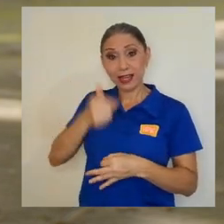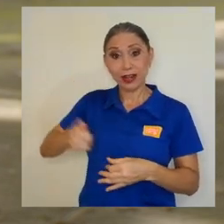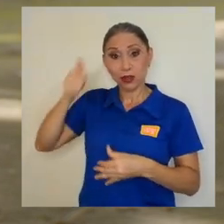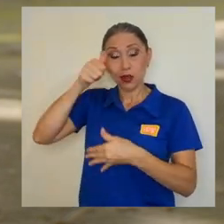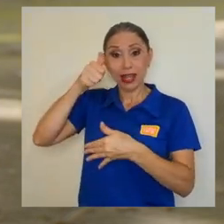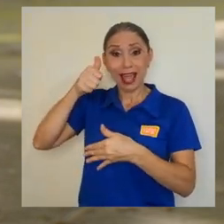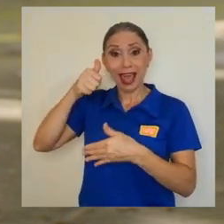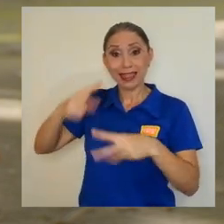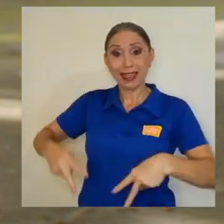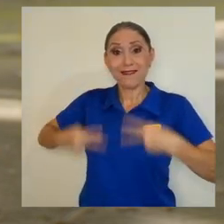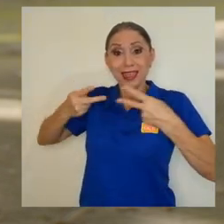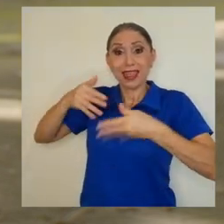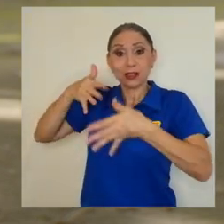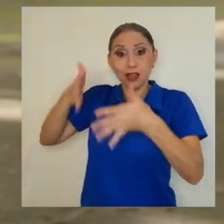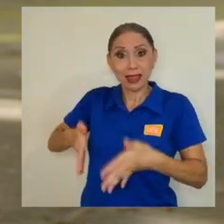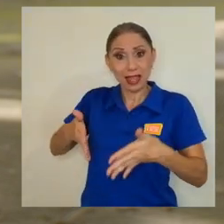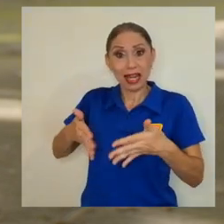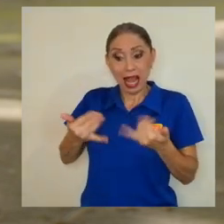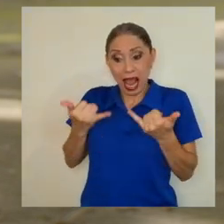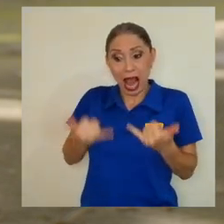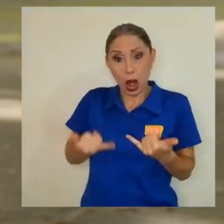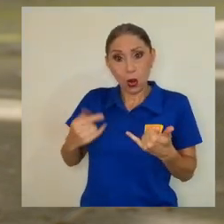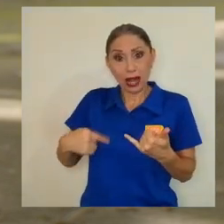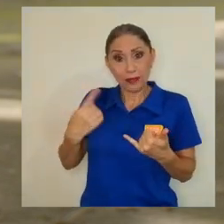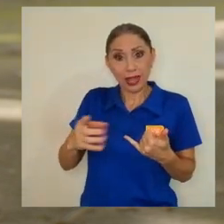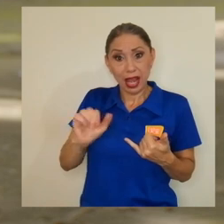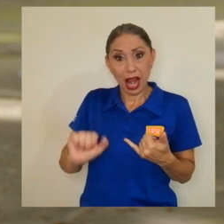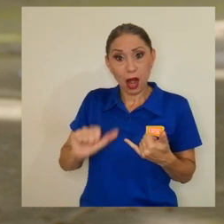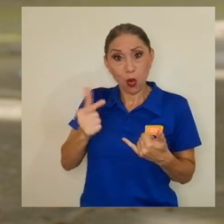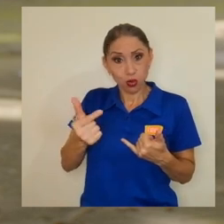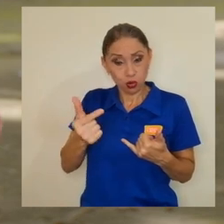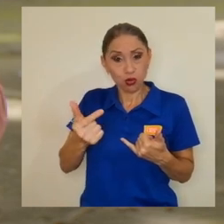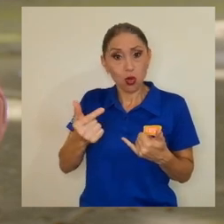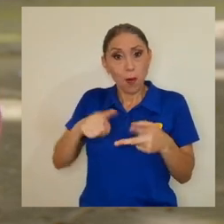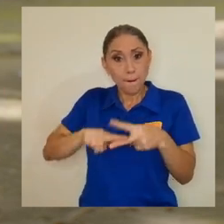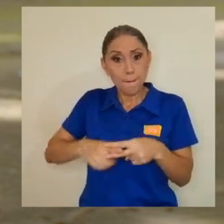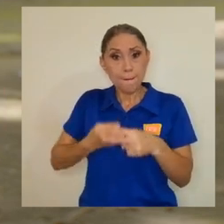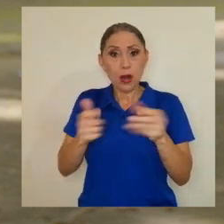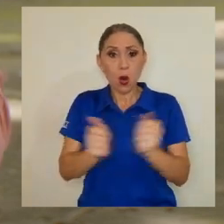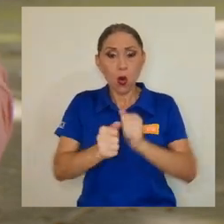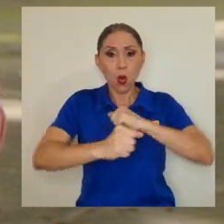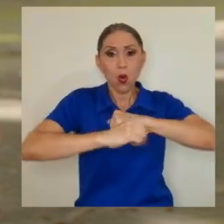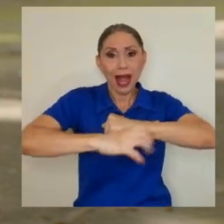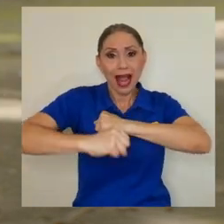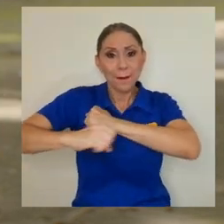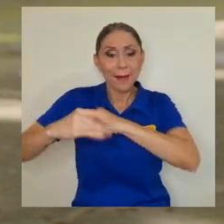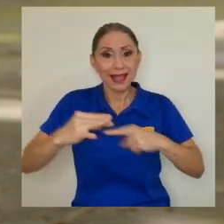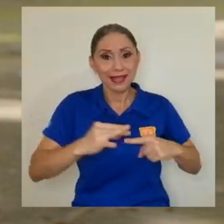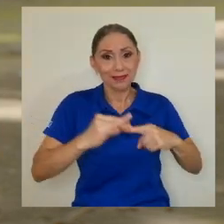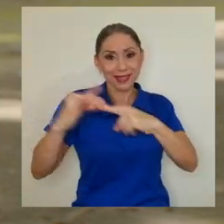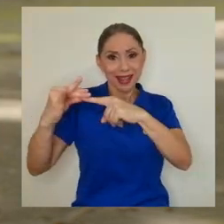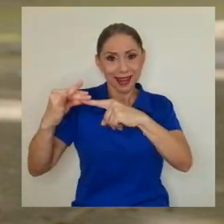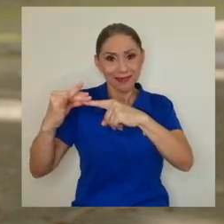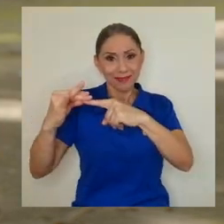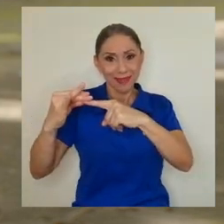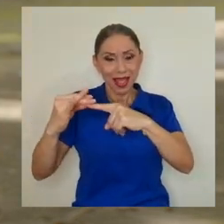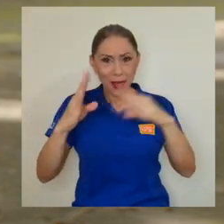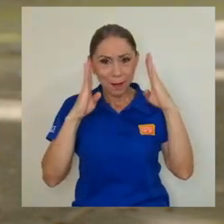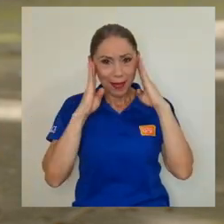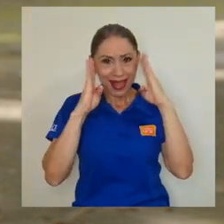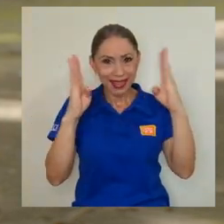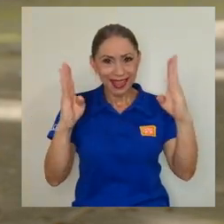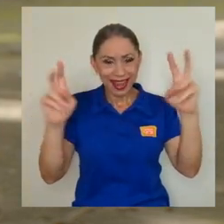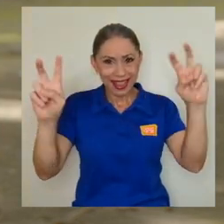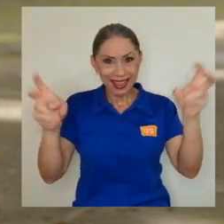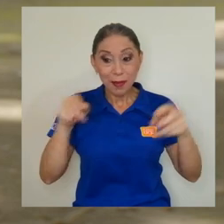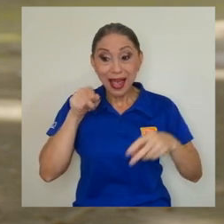Oficina de Bienestar y Salud pertenece, va a poner a caminar ahora en agosto, en el segundo semestre, una campaña especial para tratar el tema que se